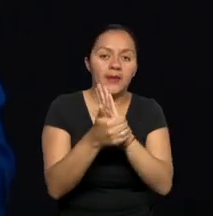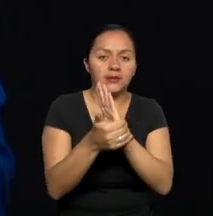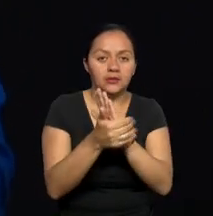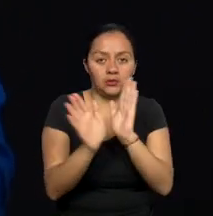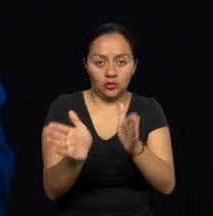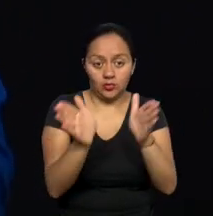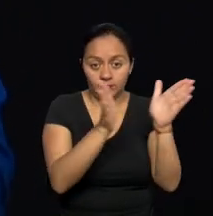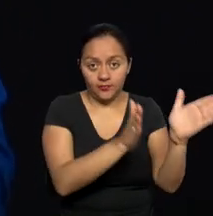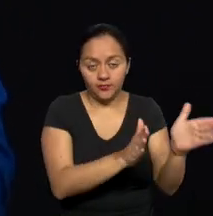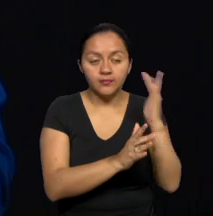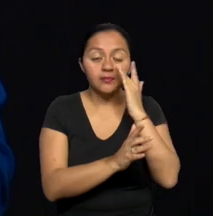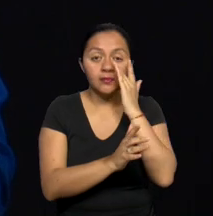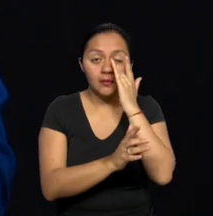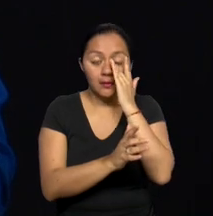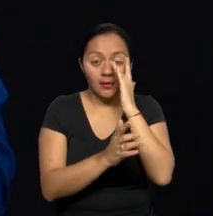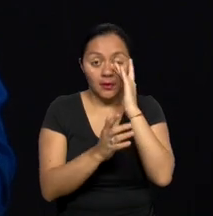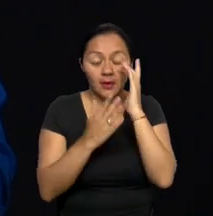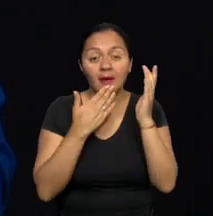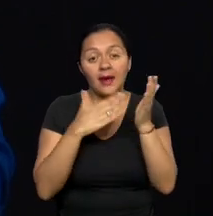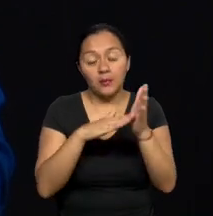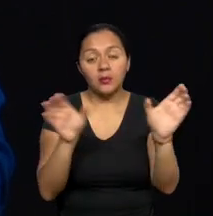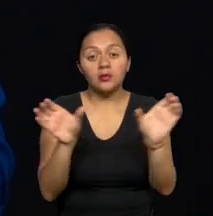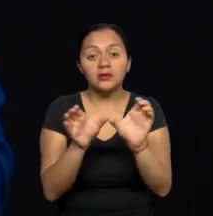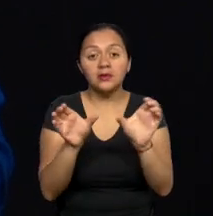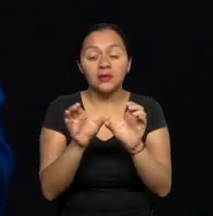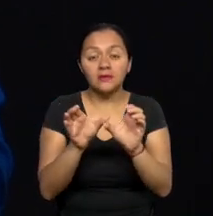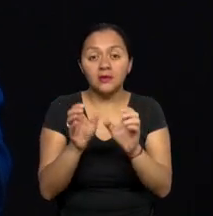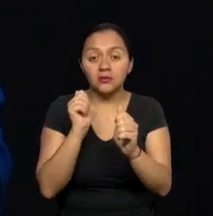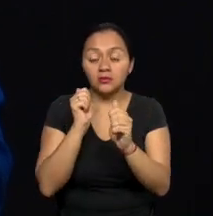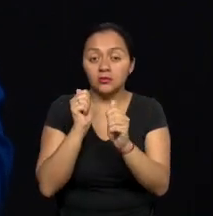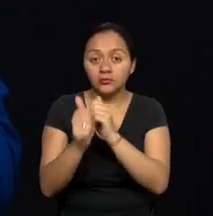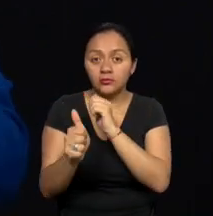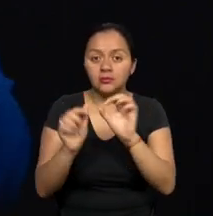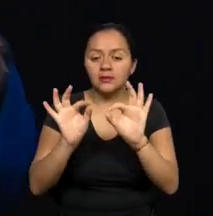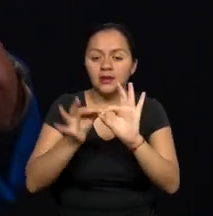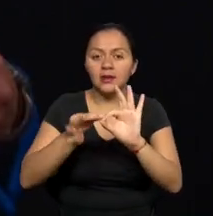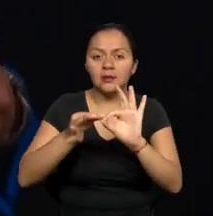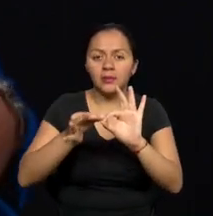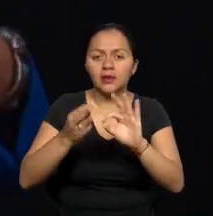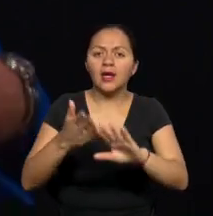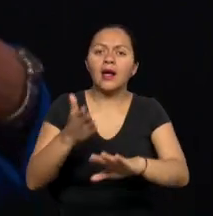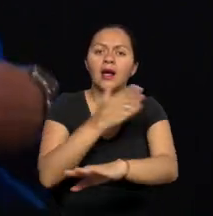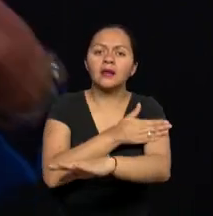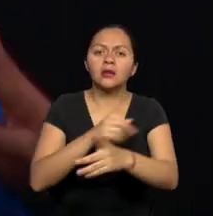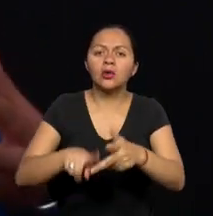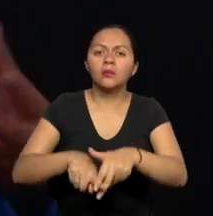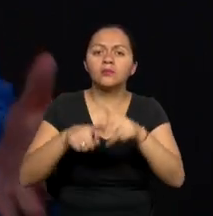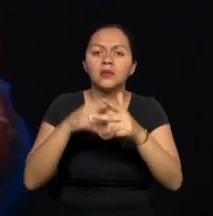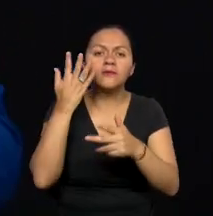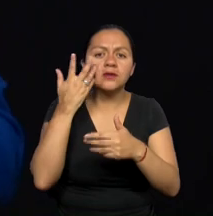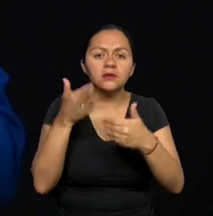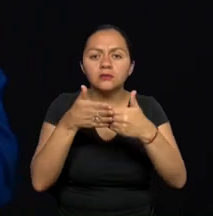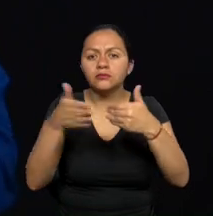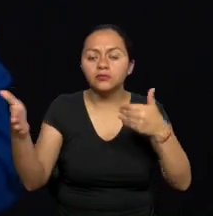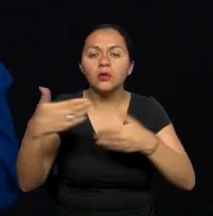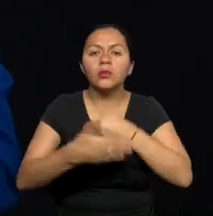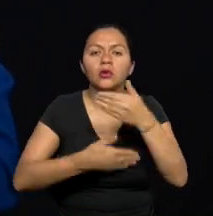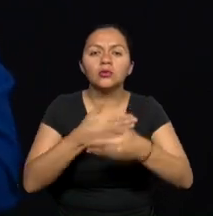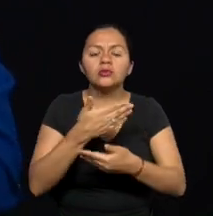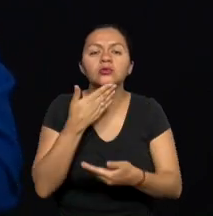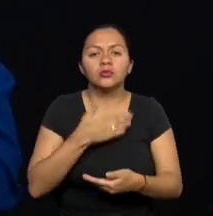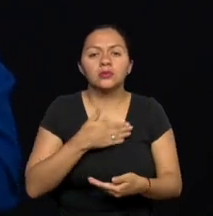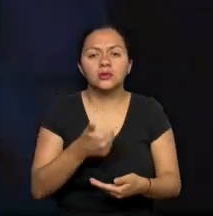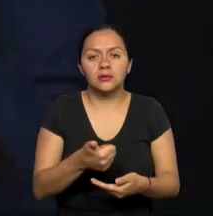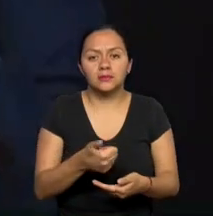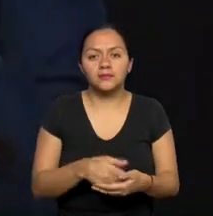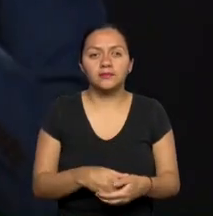En el caso de la certificación por competencias laborales de los intérpretes de lengua de señas, ¿desde cuándo comienzan ustedes ya a hacerlo y cómo ha sido el proceso hasta el momento?